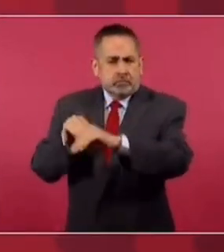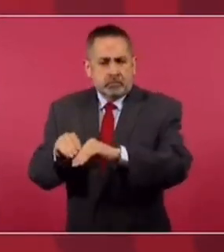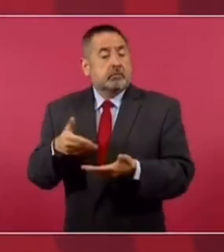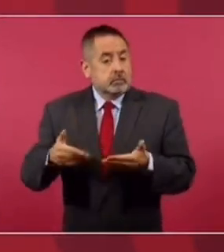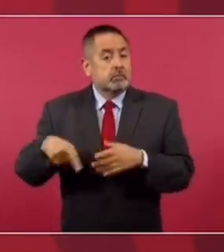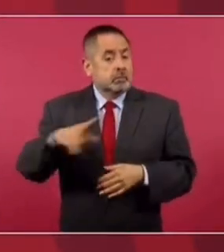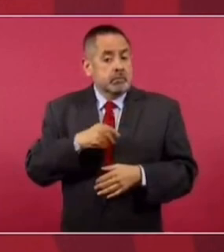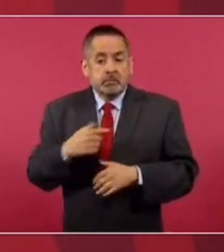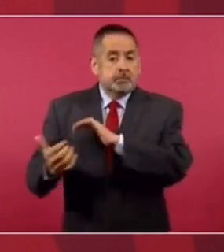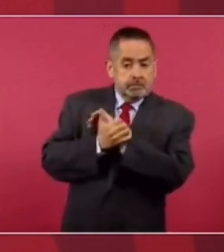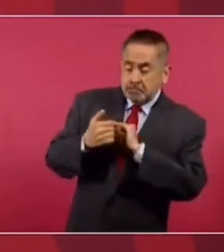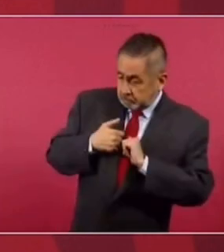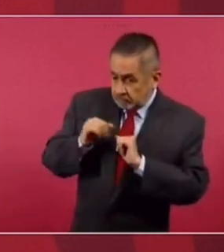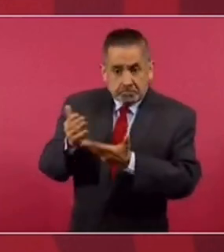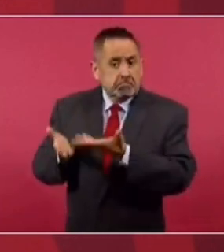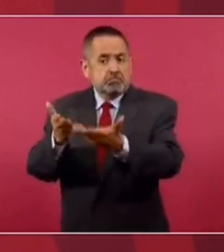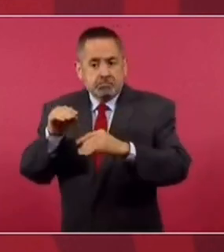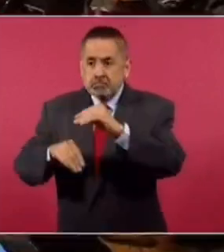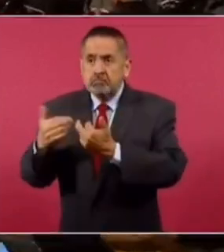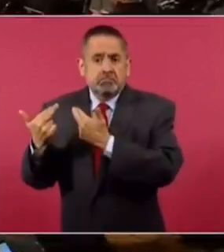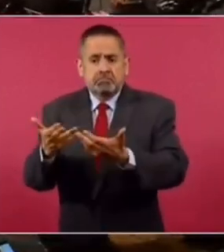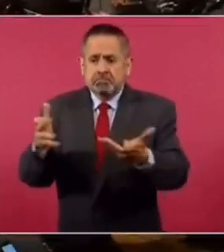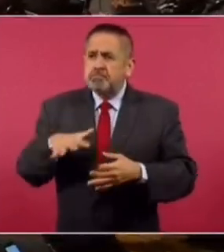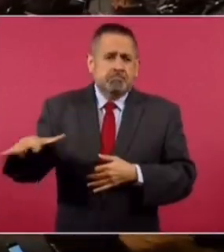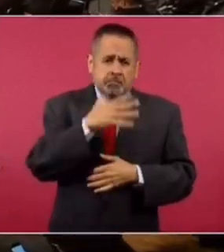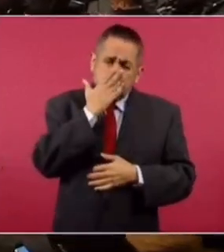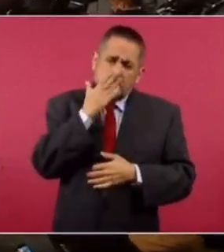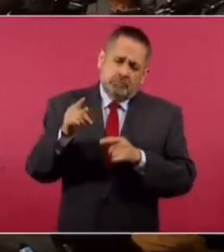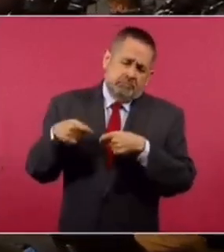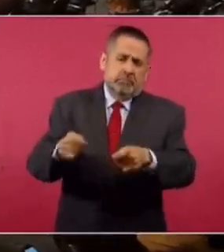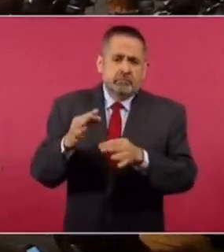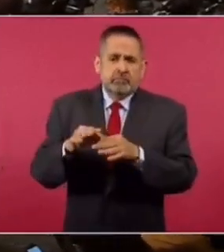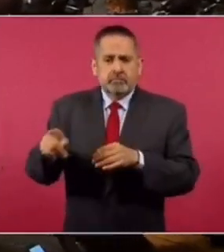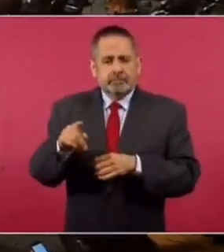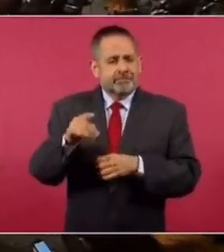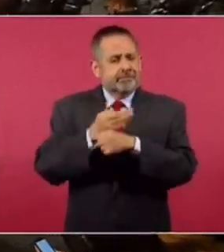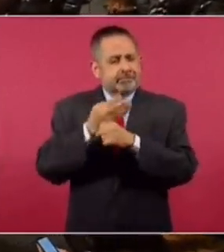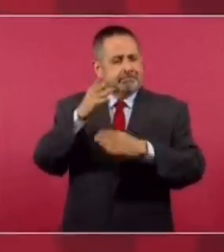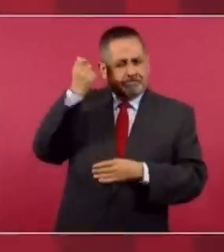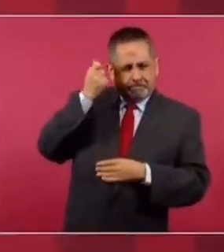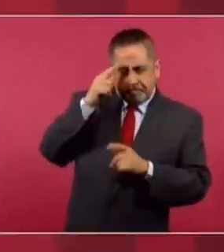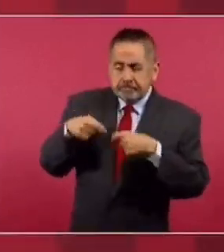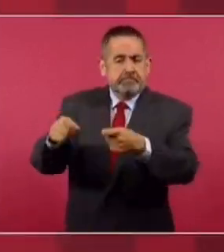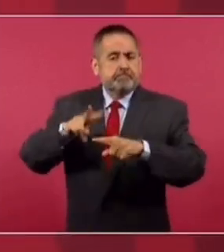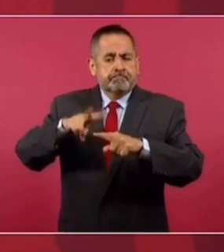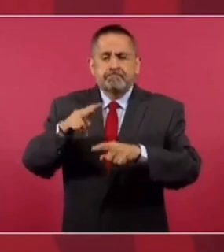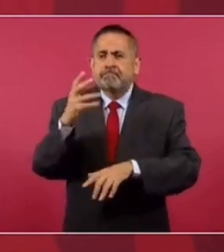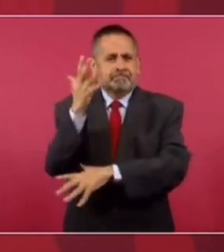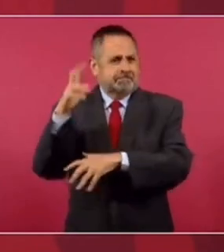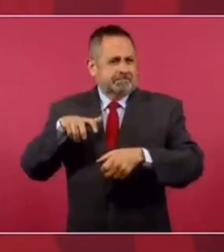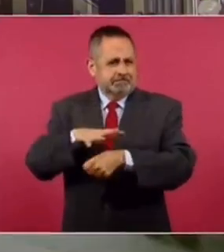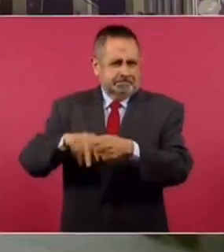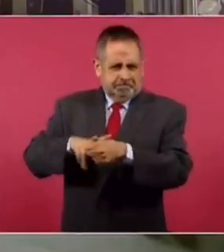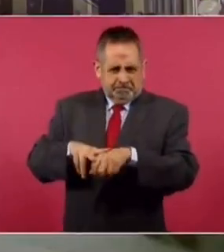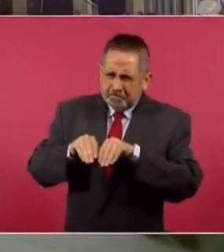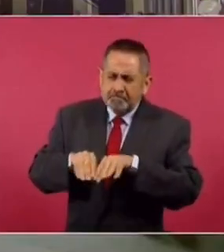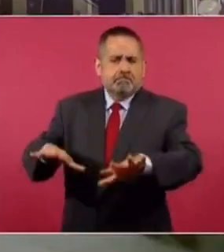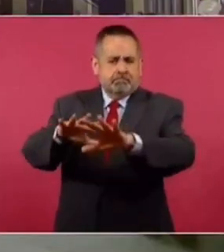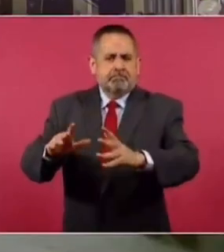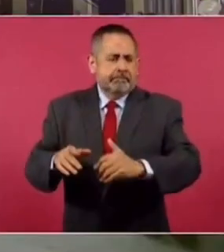ahora los hijos me buscaron para decirme de que quieren donar ese terreno que está en un fideicomiso para un parque natural. Luego en